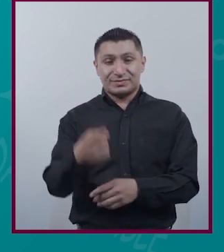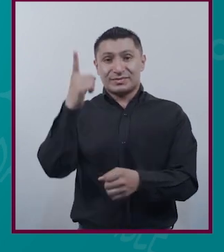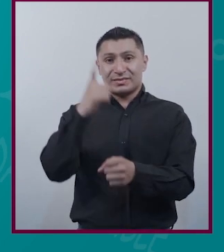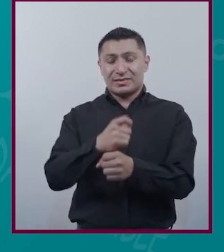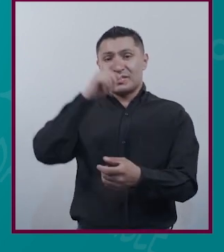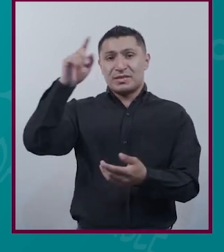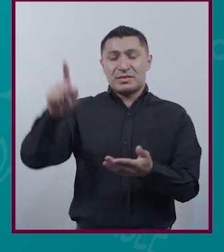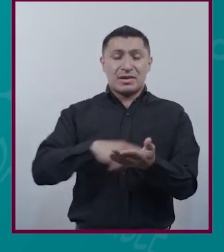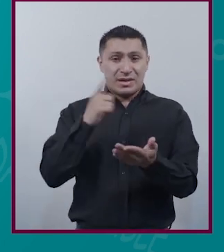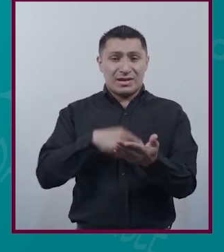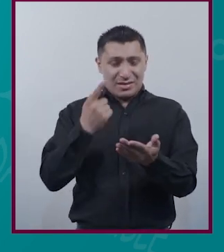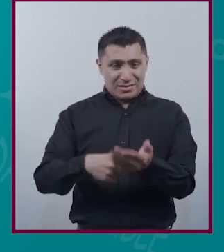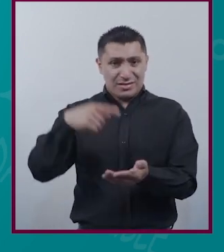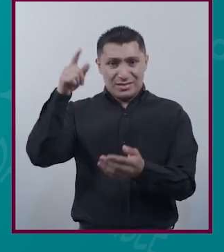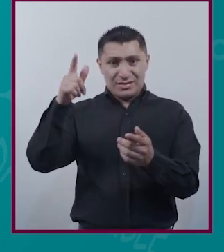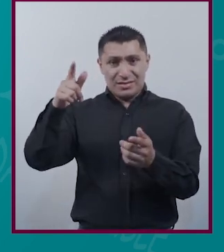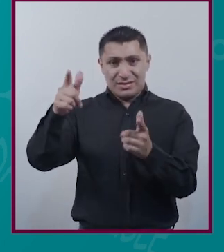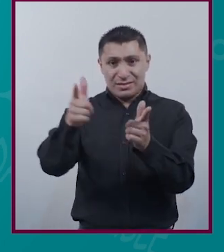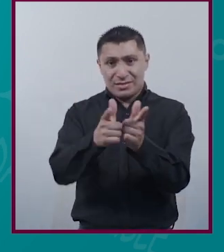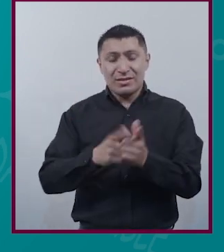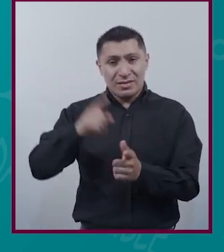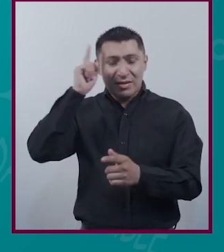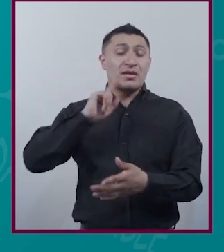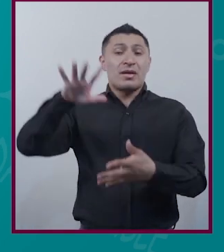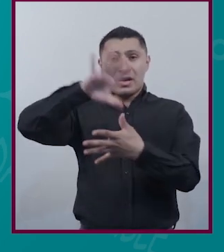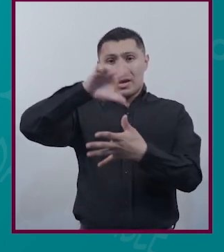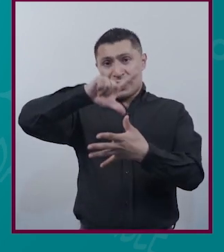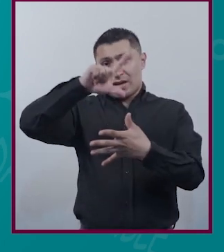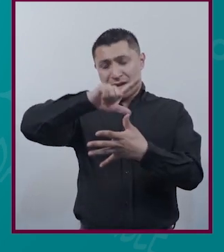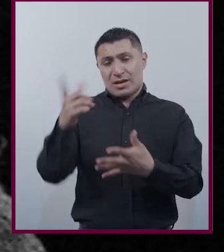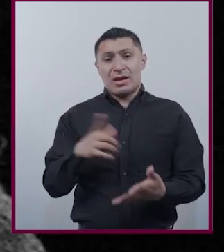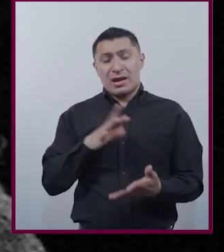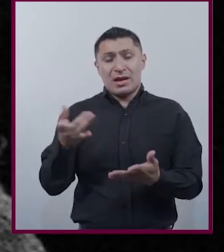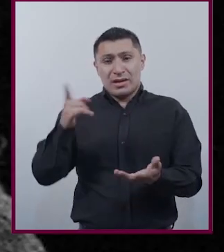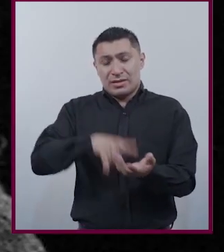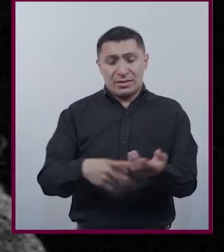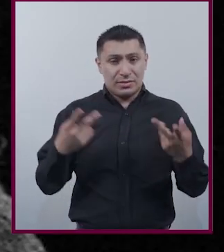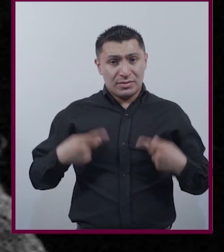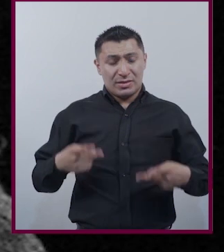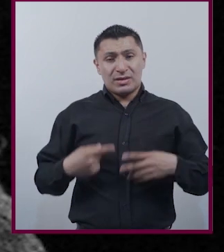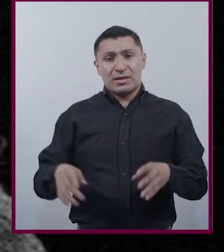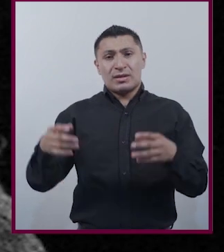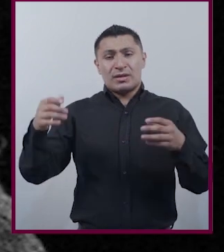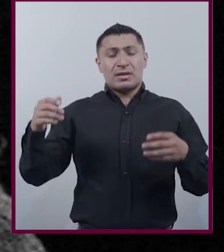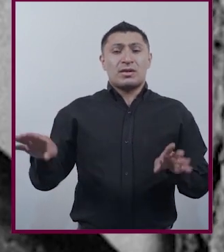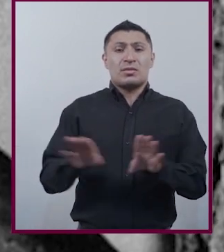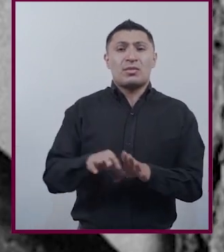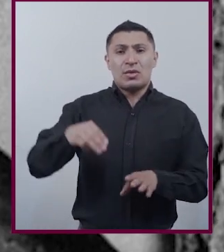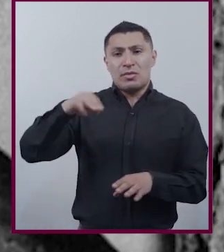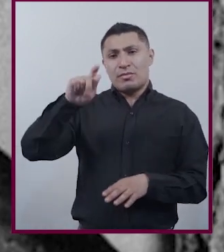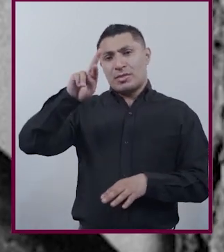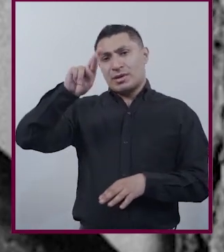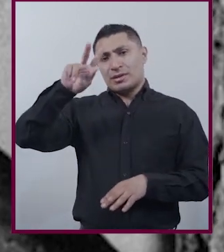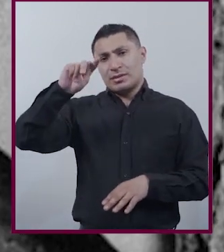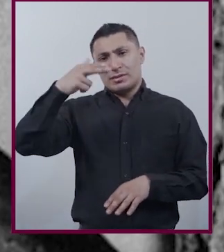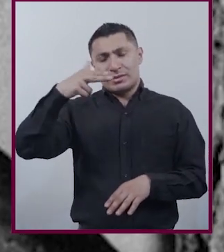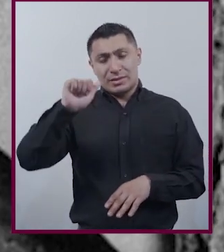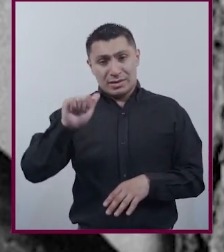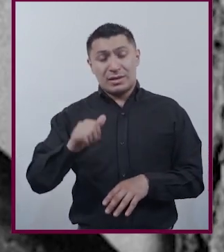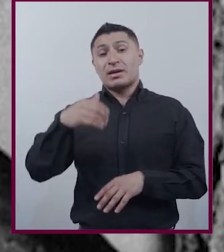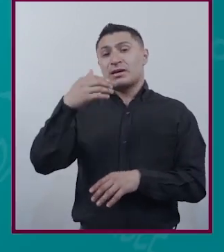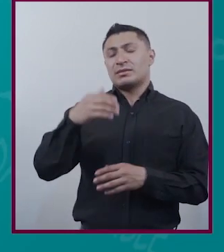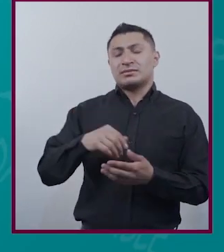la primera revista feminista en Latinoamérica Entre sus colaboradoras se encuentran activistas como Marta Lamas y Alaïd Defopa